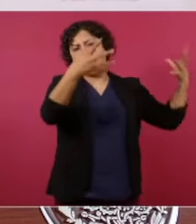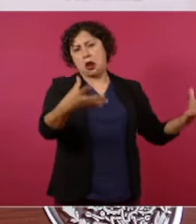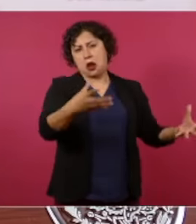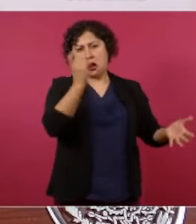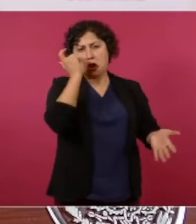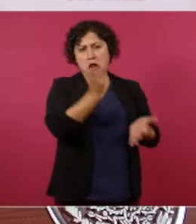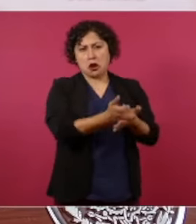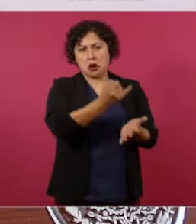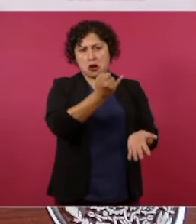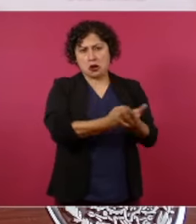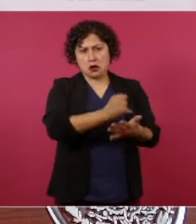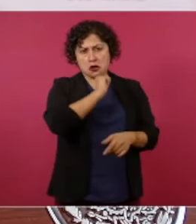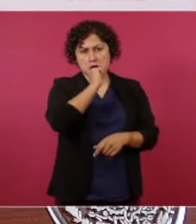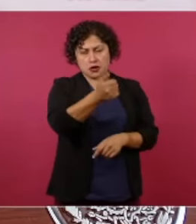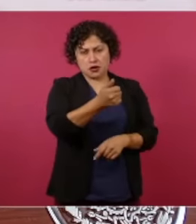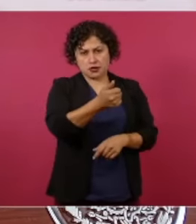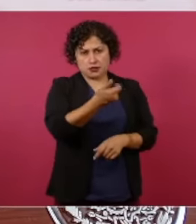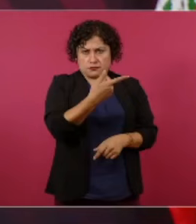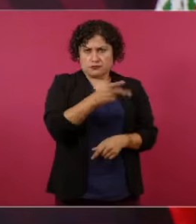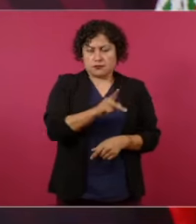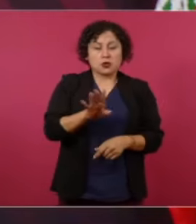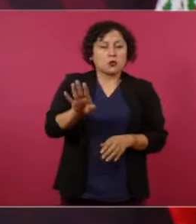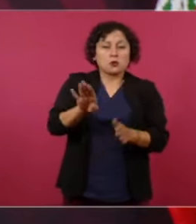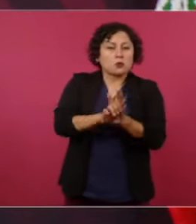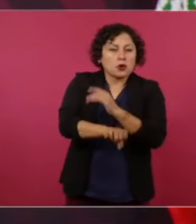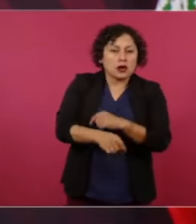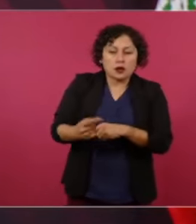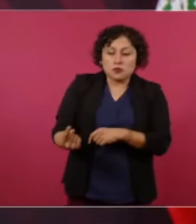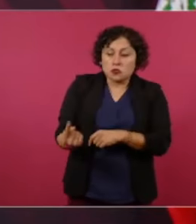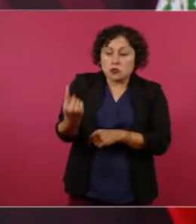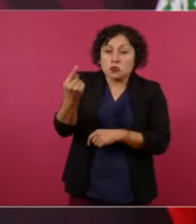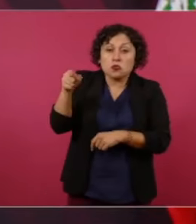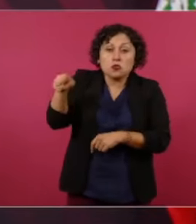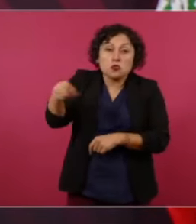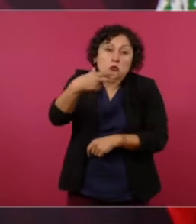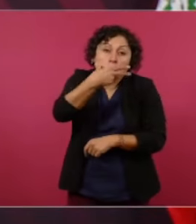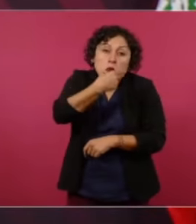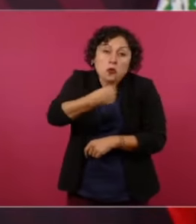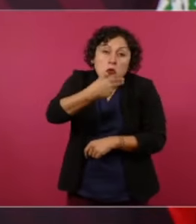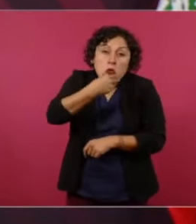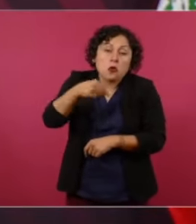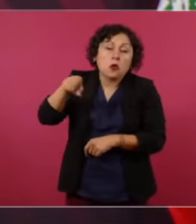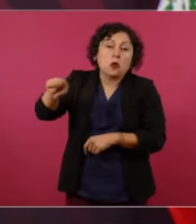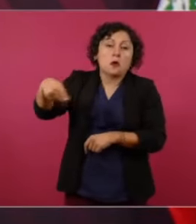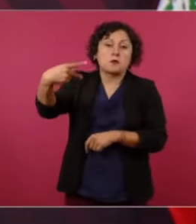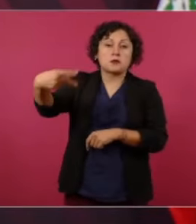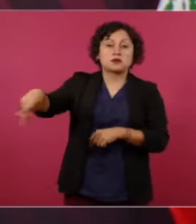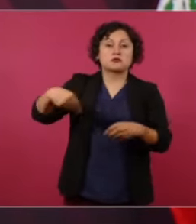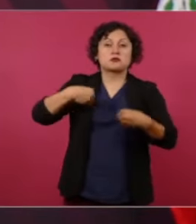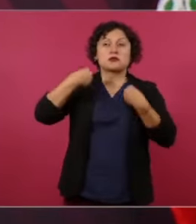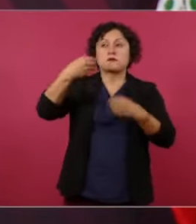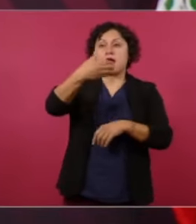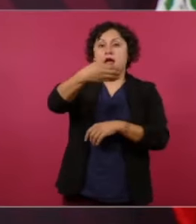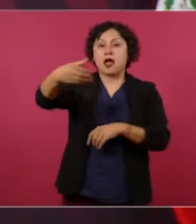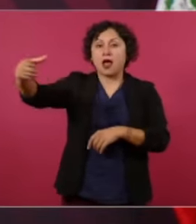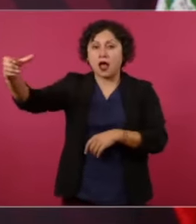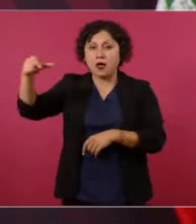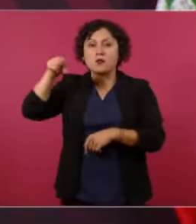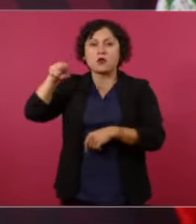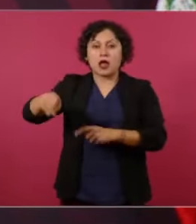para hacer sus tortillas,